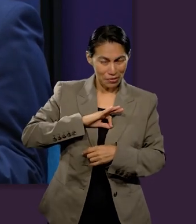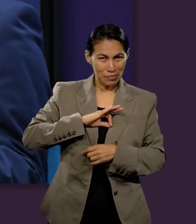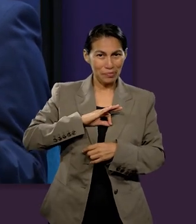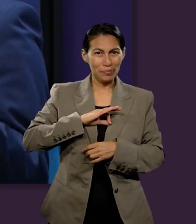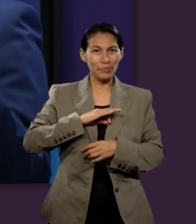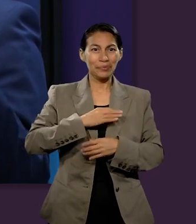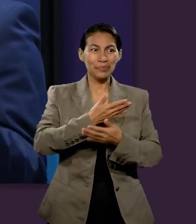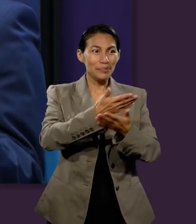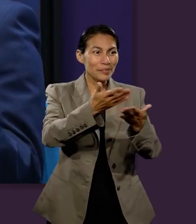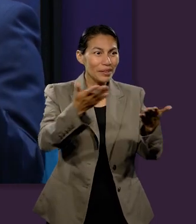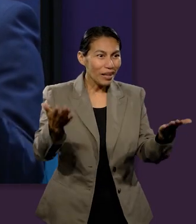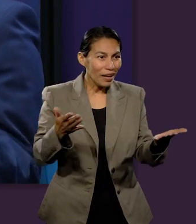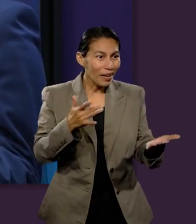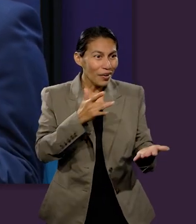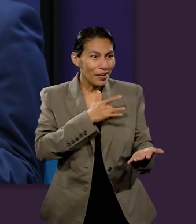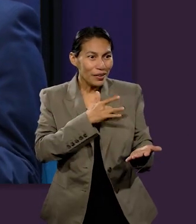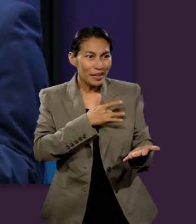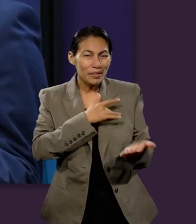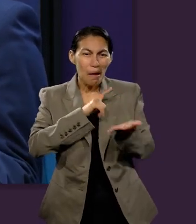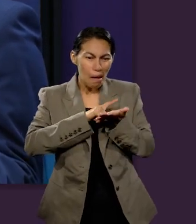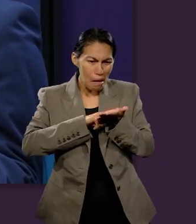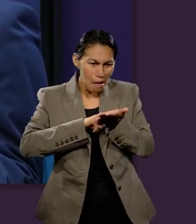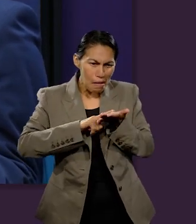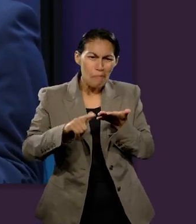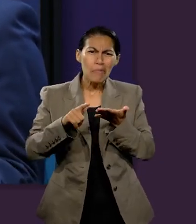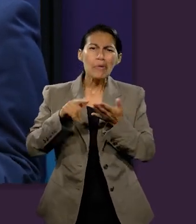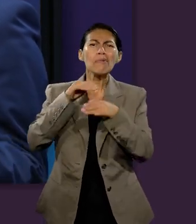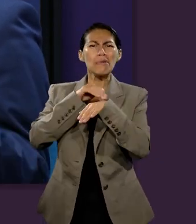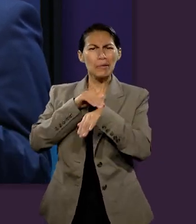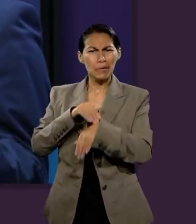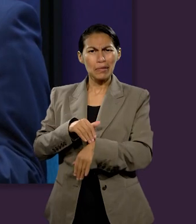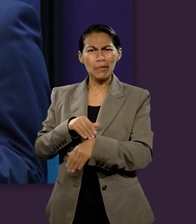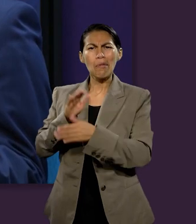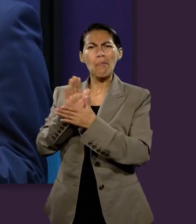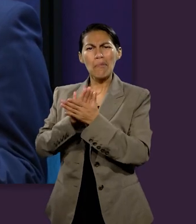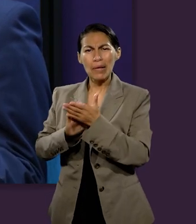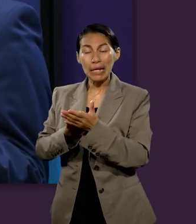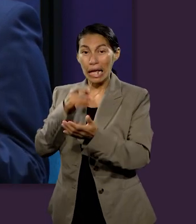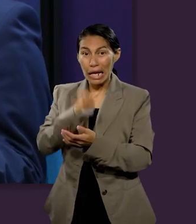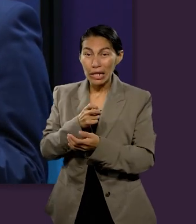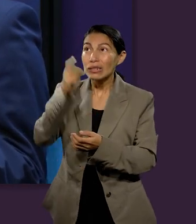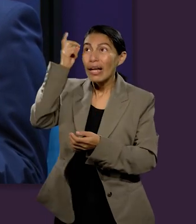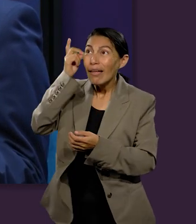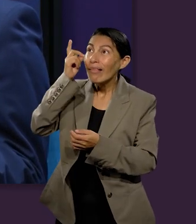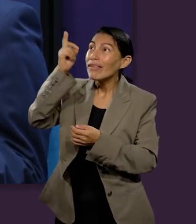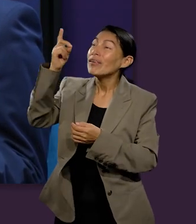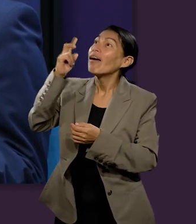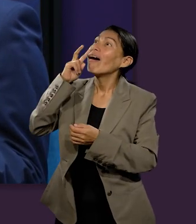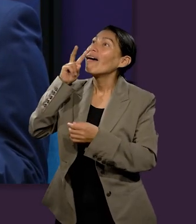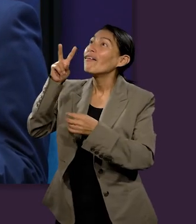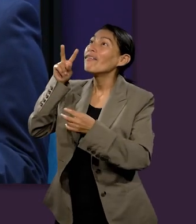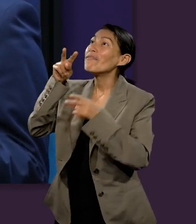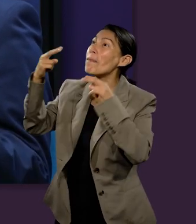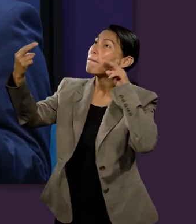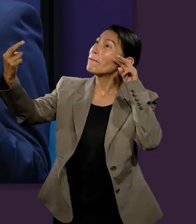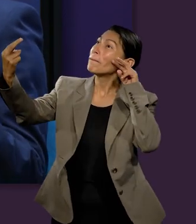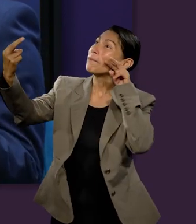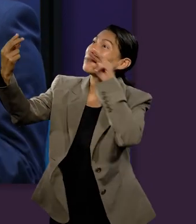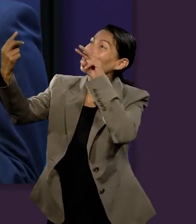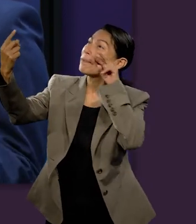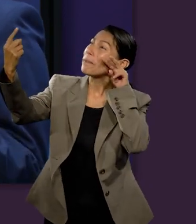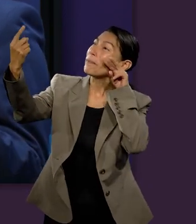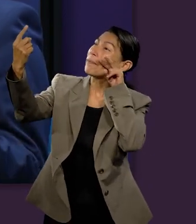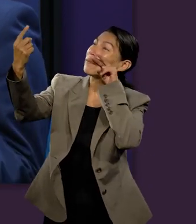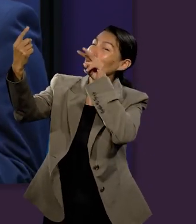8, una de las bienaventuranzas de Jesús dice, bienaventurados los de limpio corazón, porque